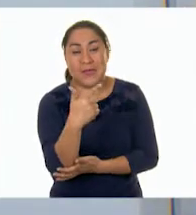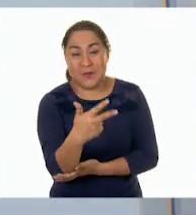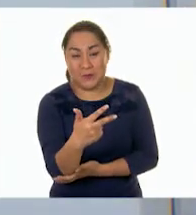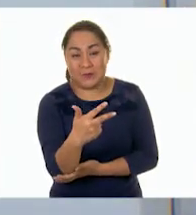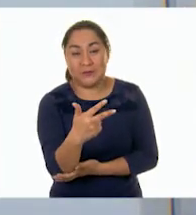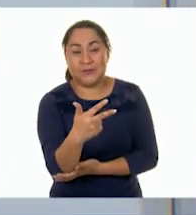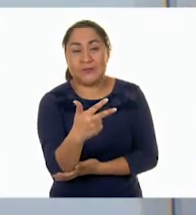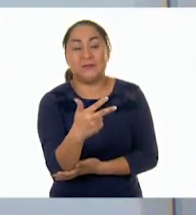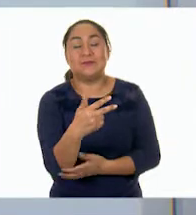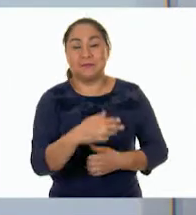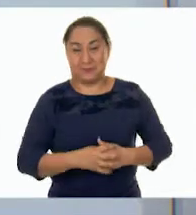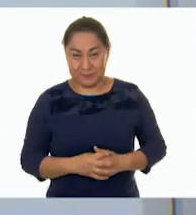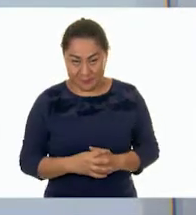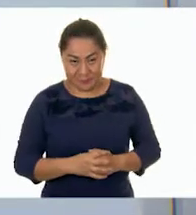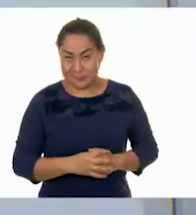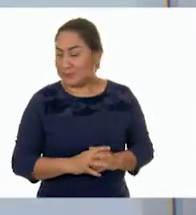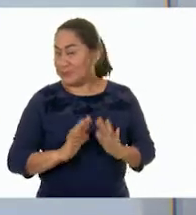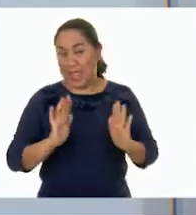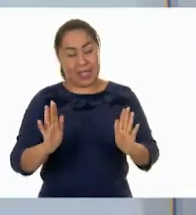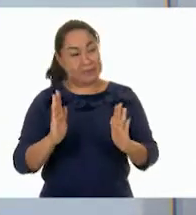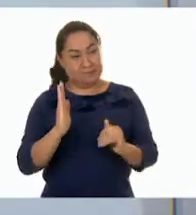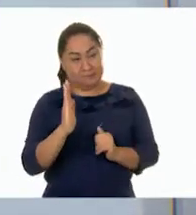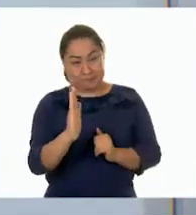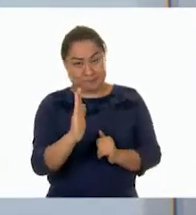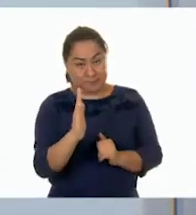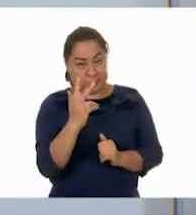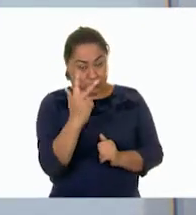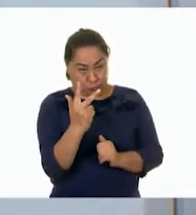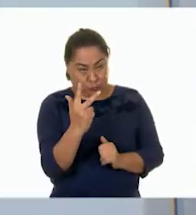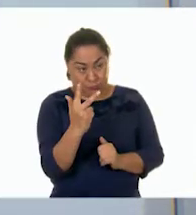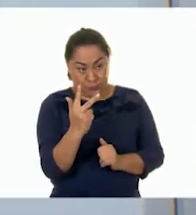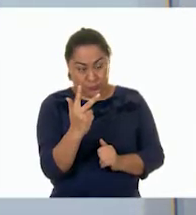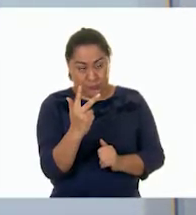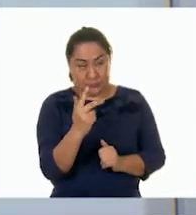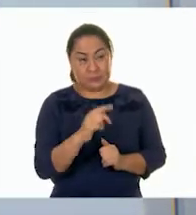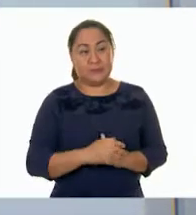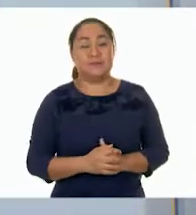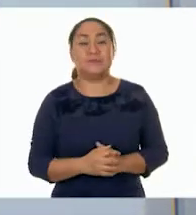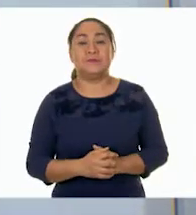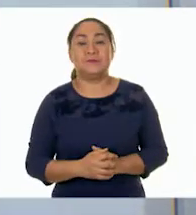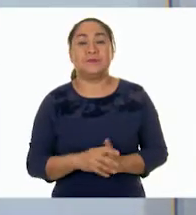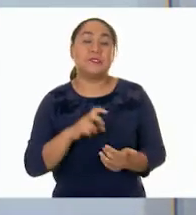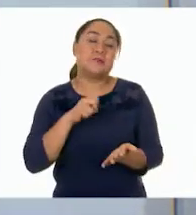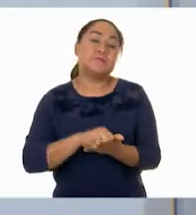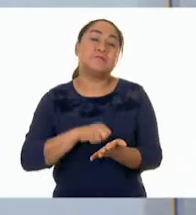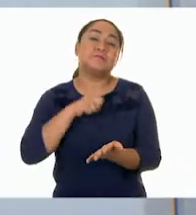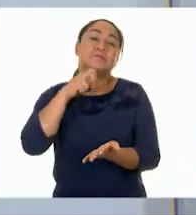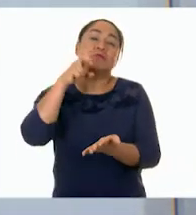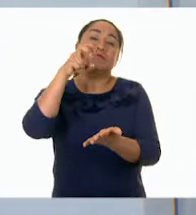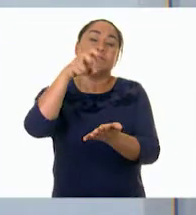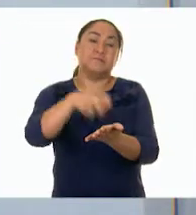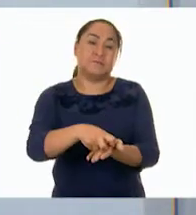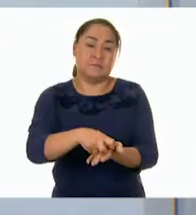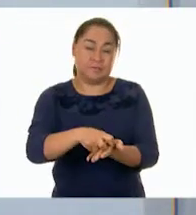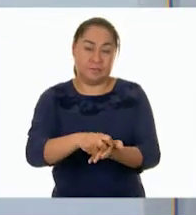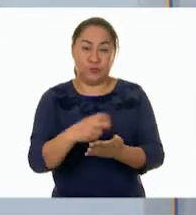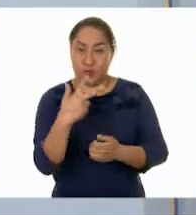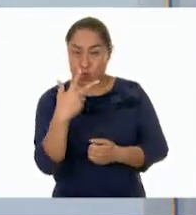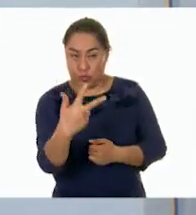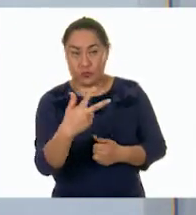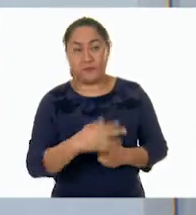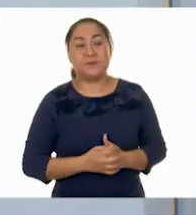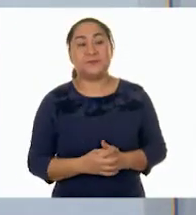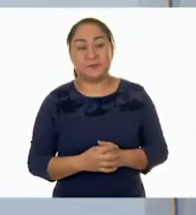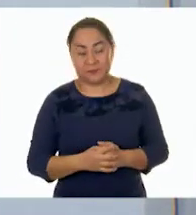siete y ocho. Hasta aquí debemos de saltar. Muy Lo hacemos. Un salto de... Ocho.